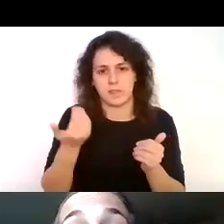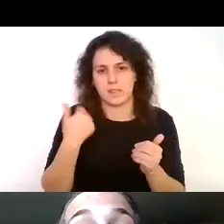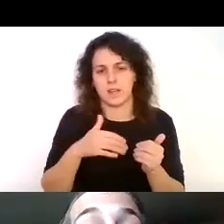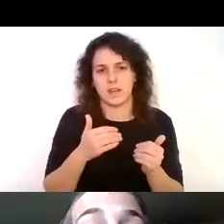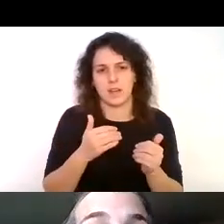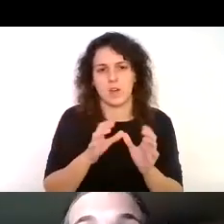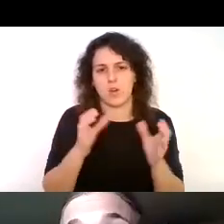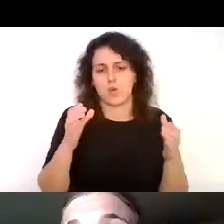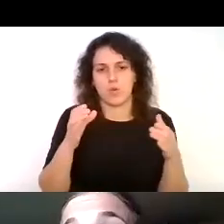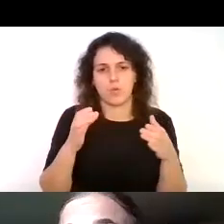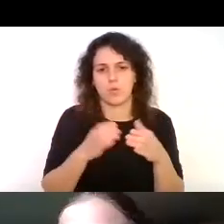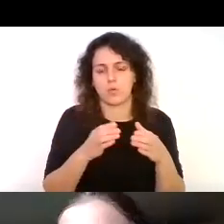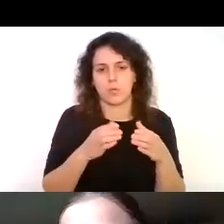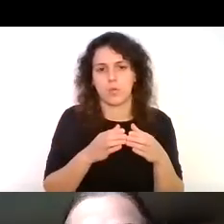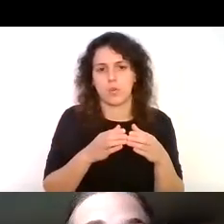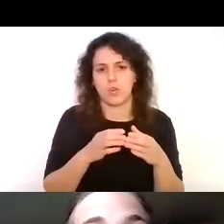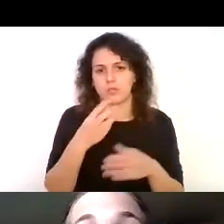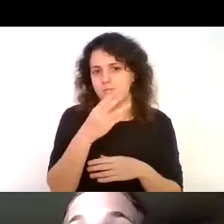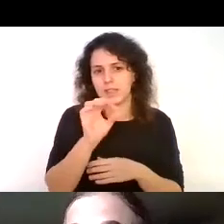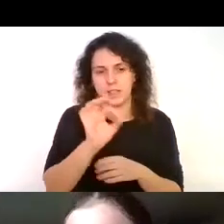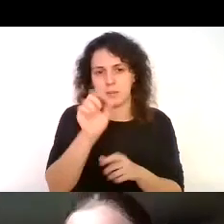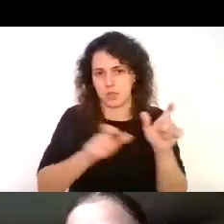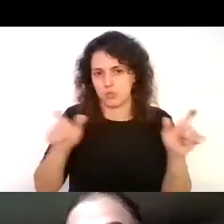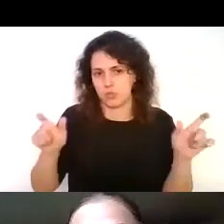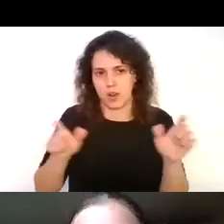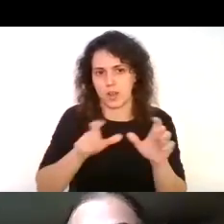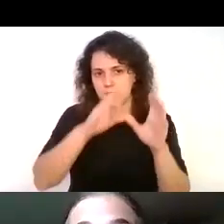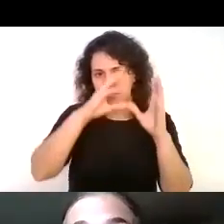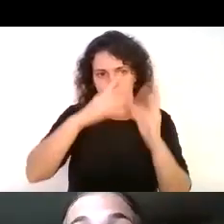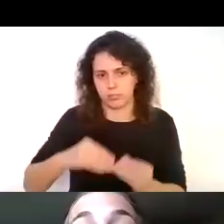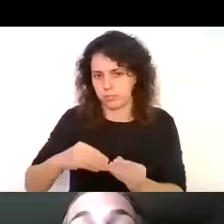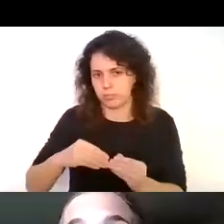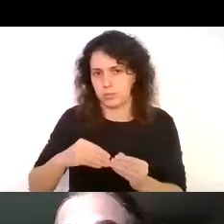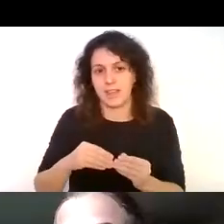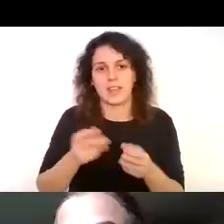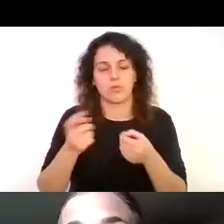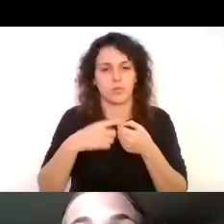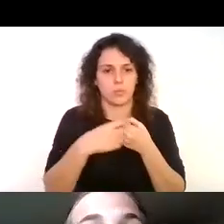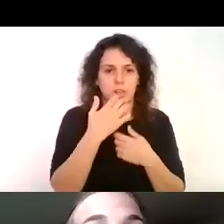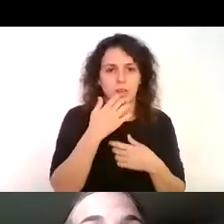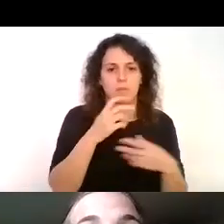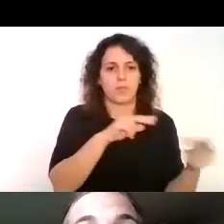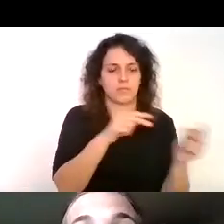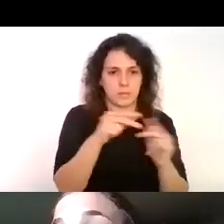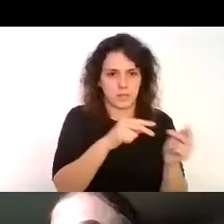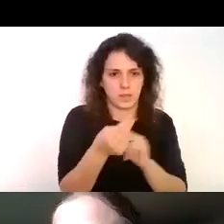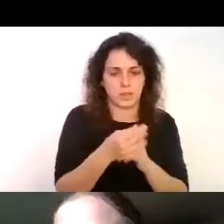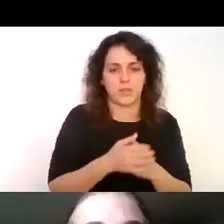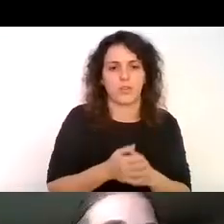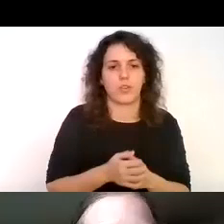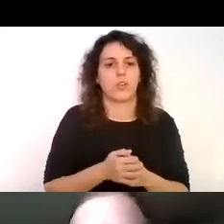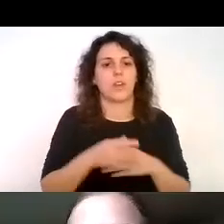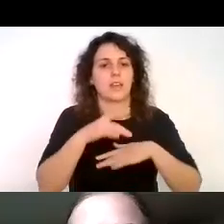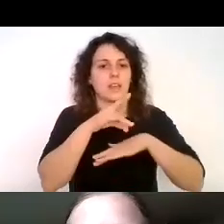grupo de quizás 30 personas en total incluyendo traductor conductor